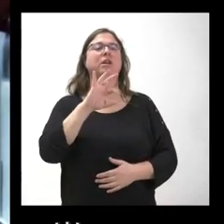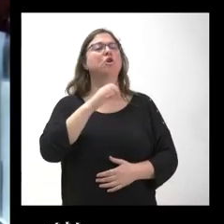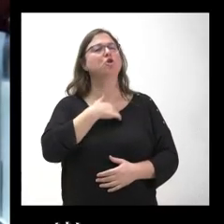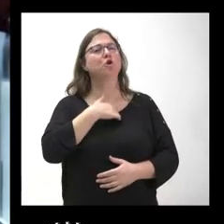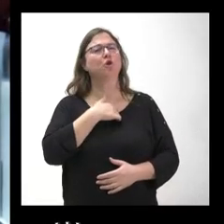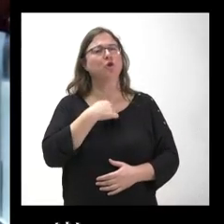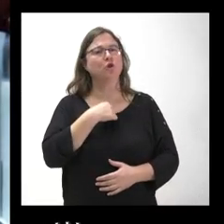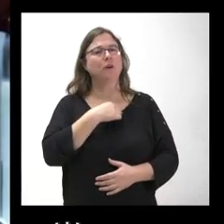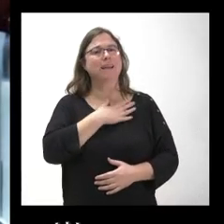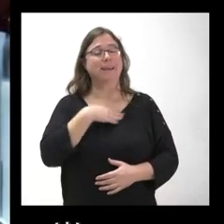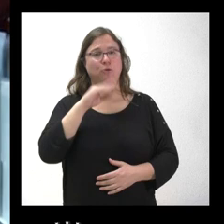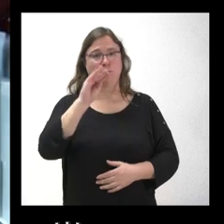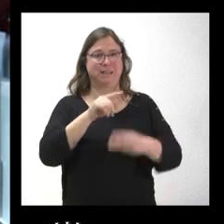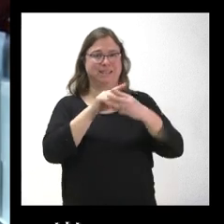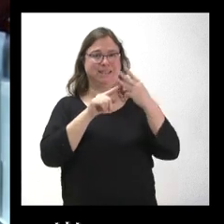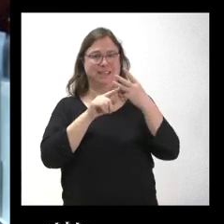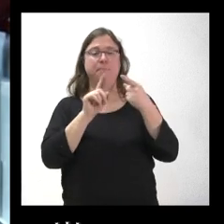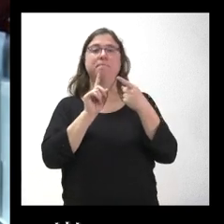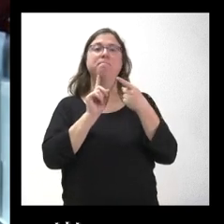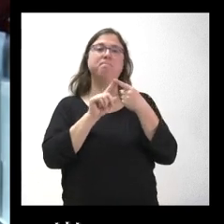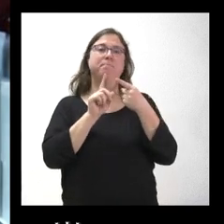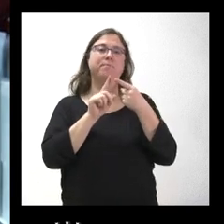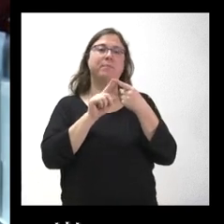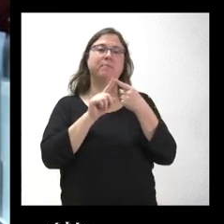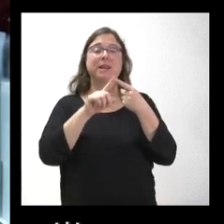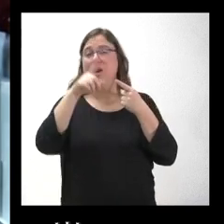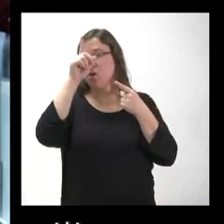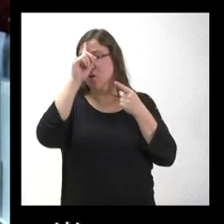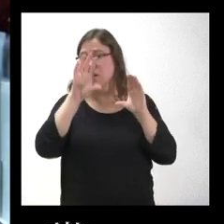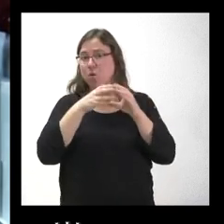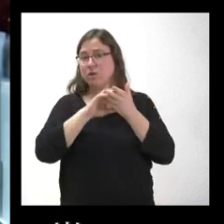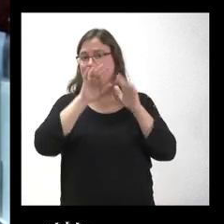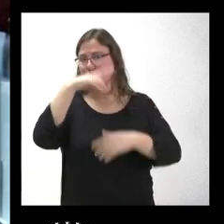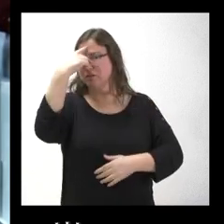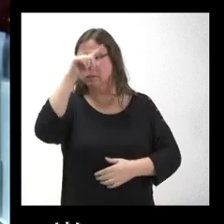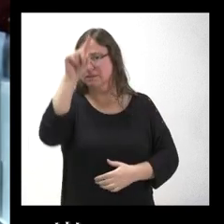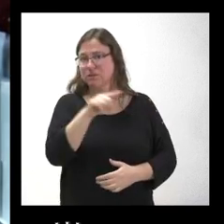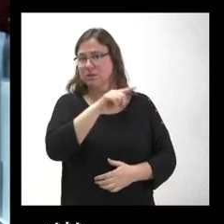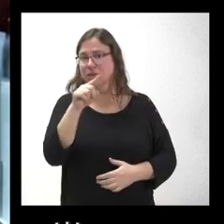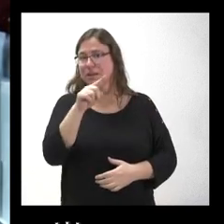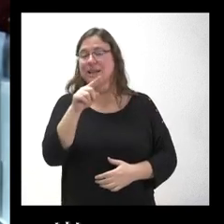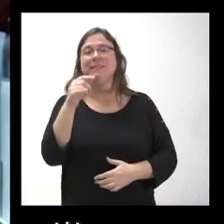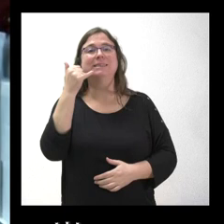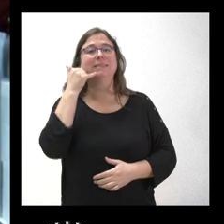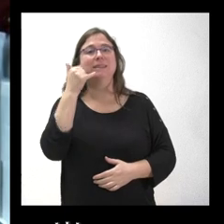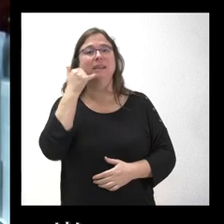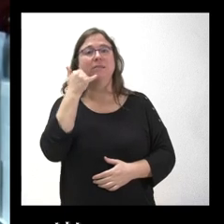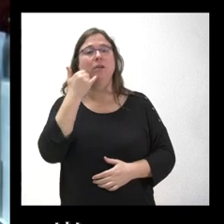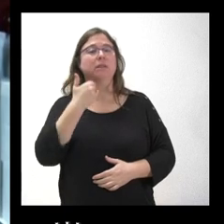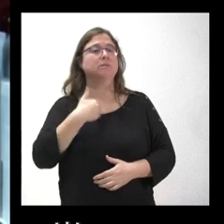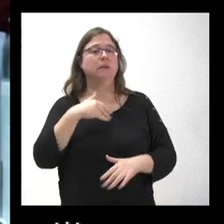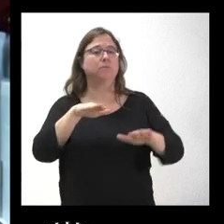preguntar tres cosas. La primera, no sé si sabe la Junta que está telefónica, está abandonando ya